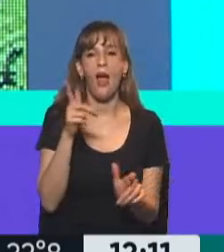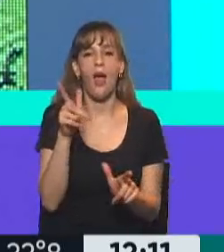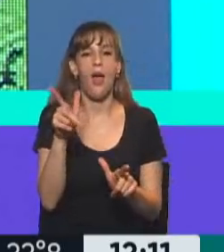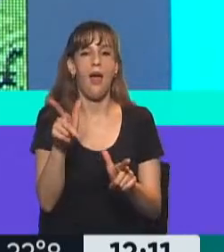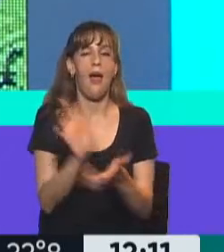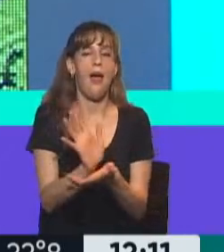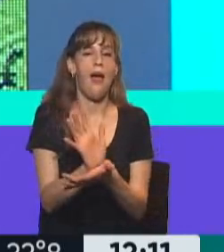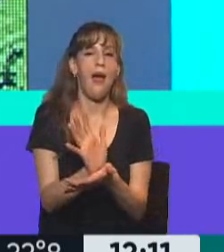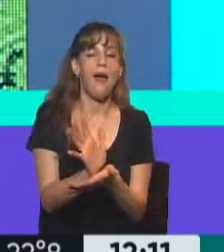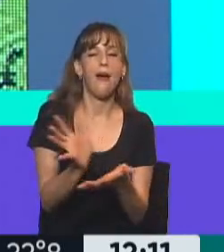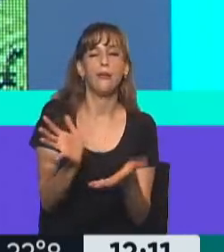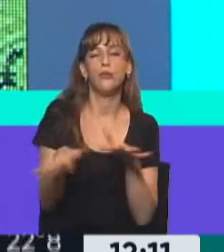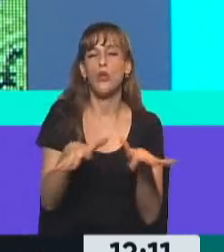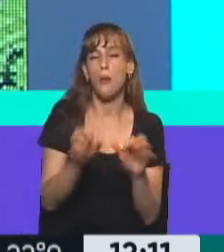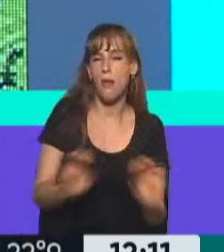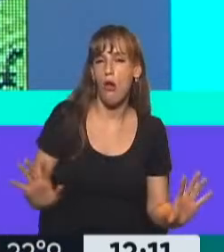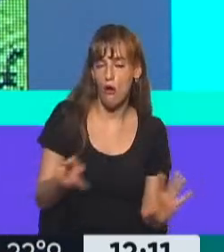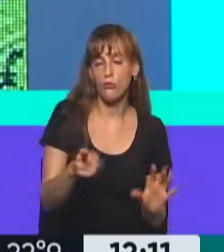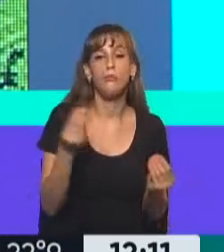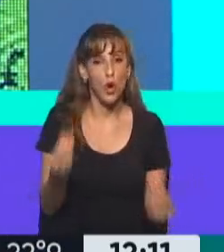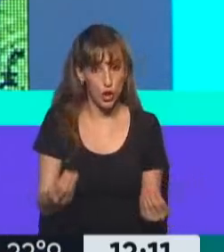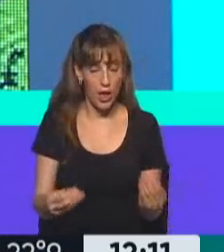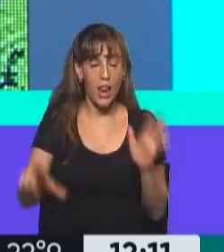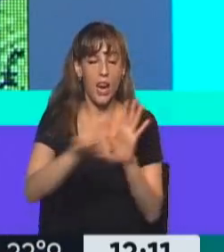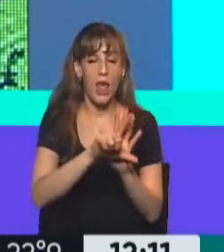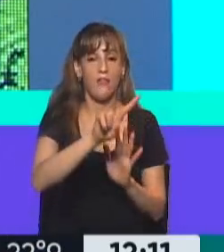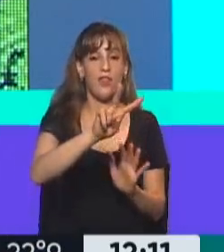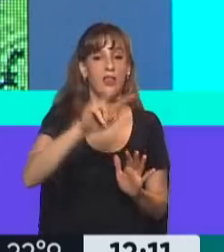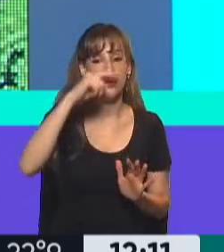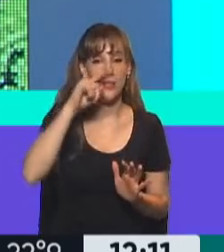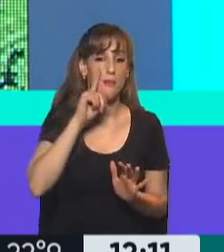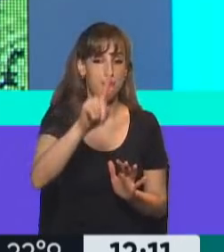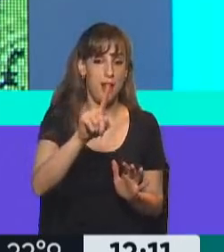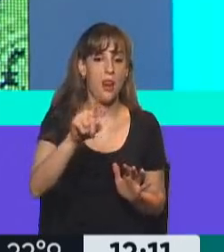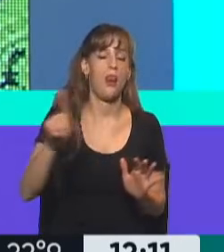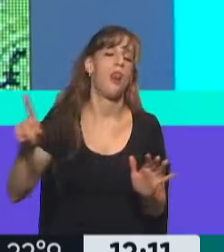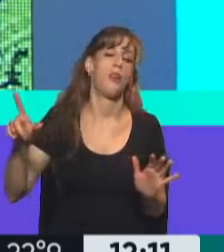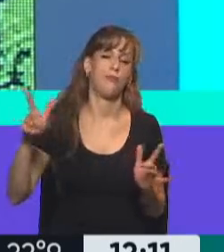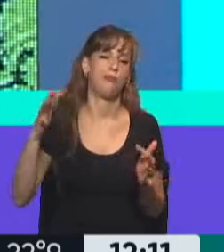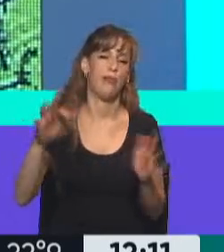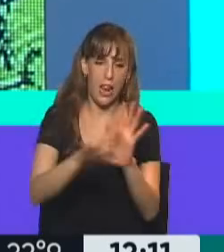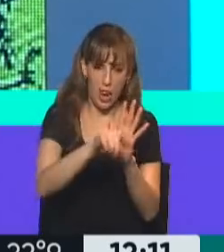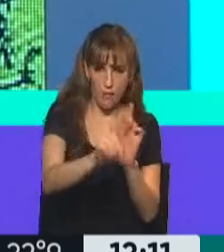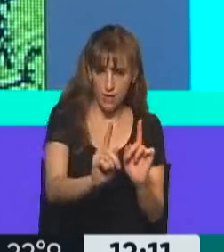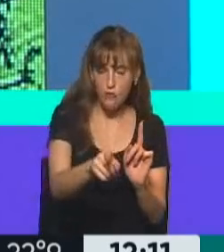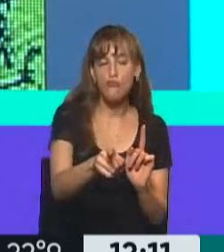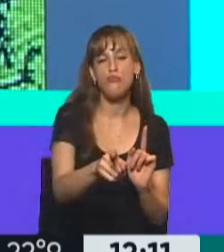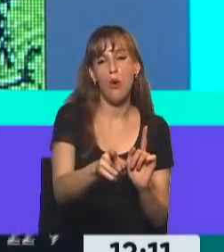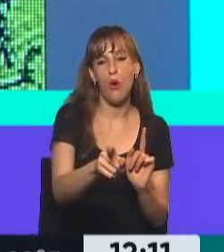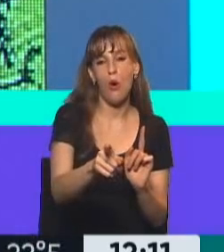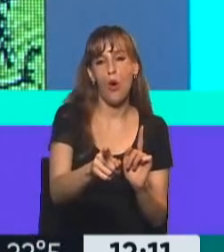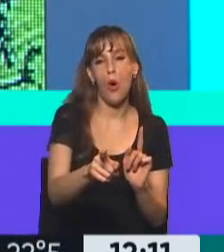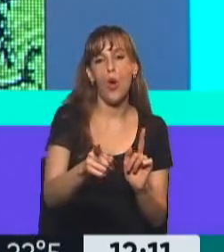político adicional. Porque claramente la ley 27.541 de solidaridad fiscal que votó el